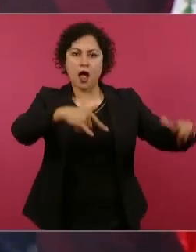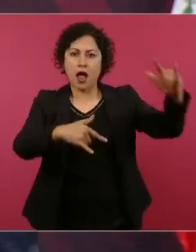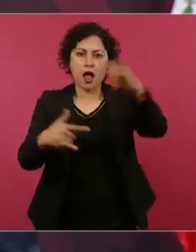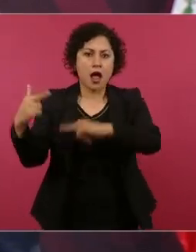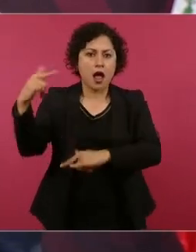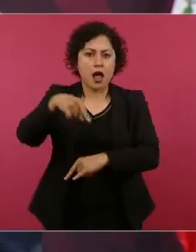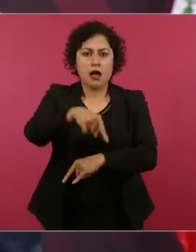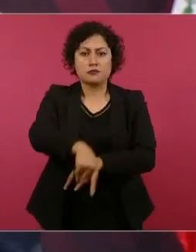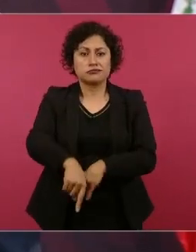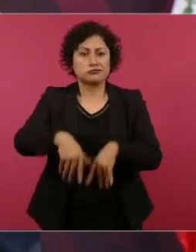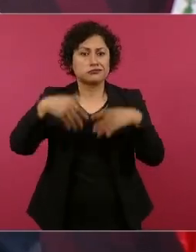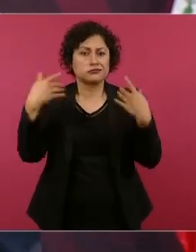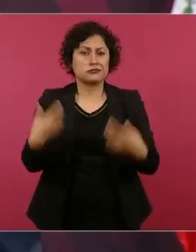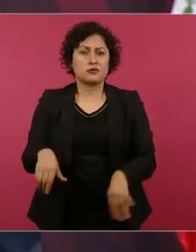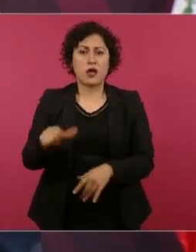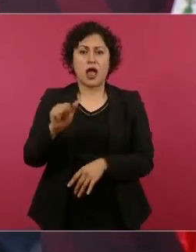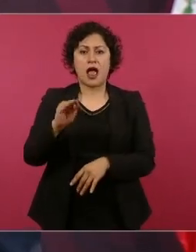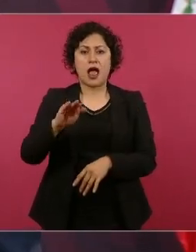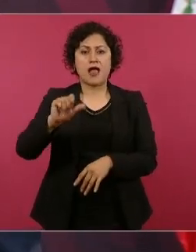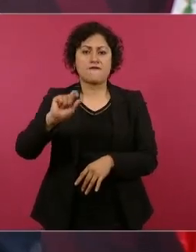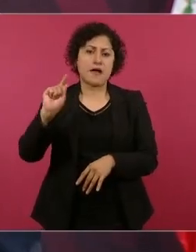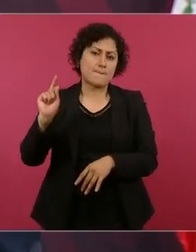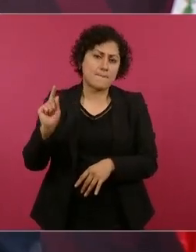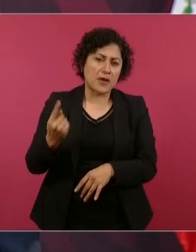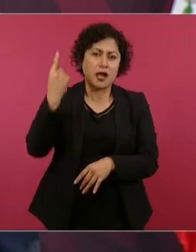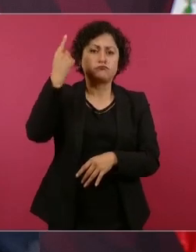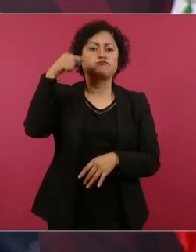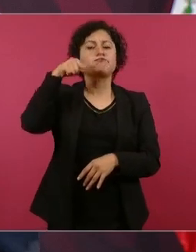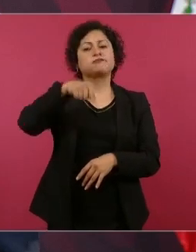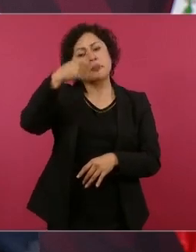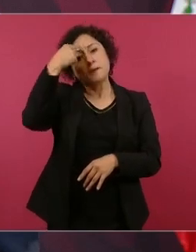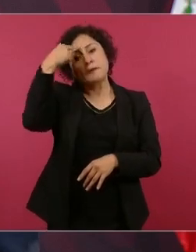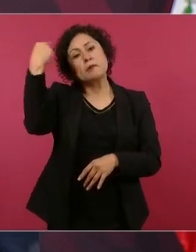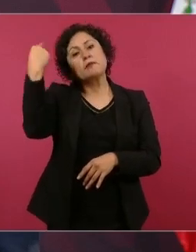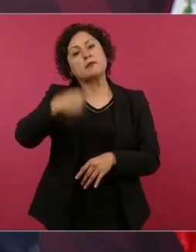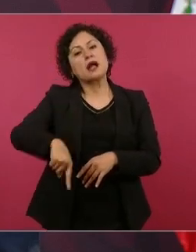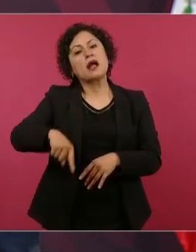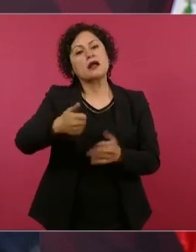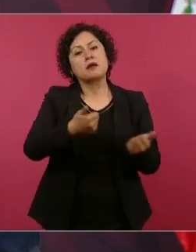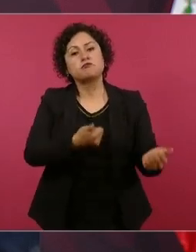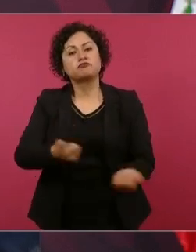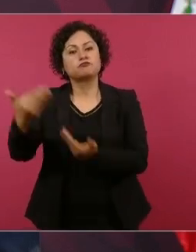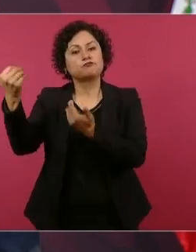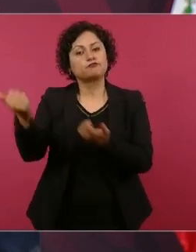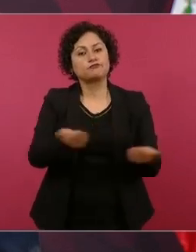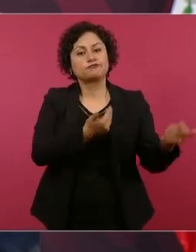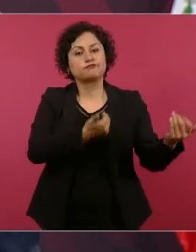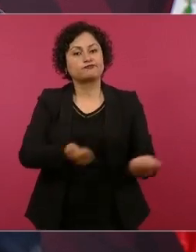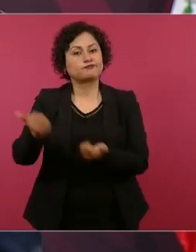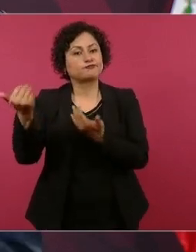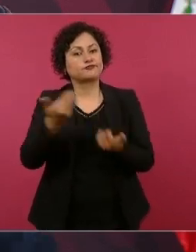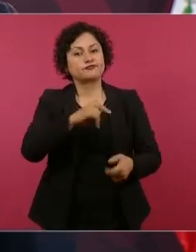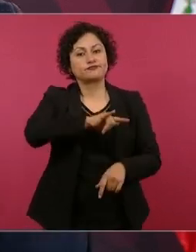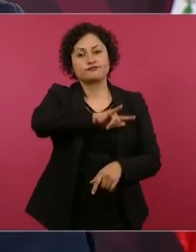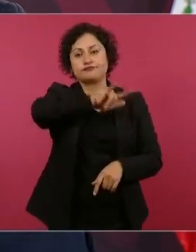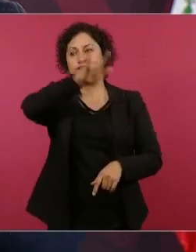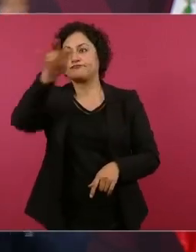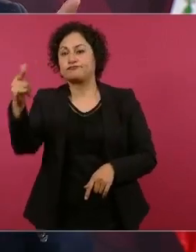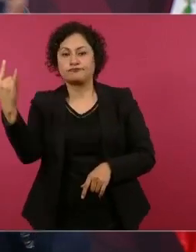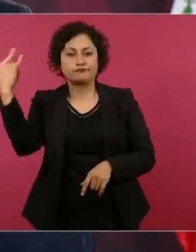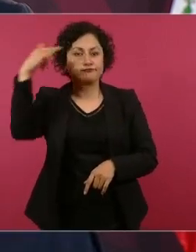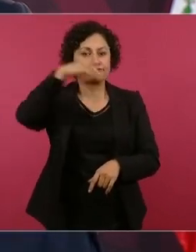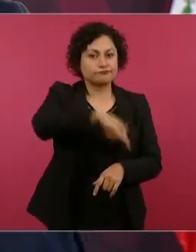en carga, en transporte de carga, es el aeropuerto